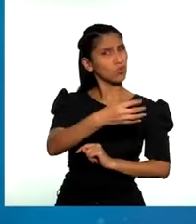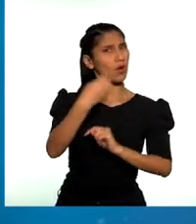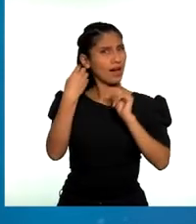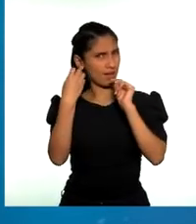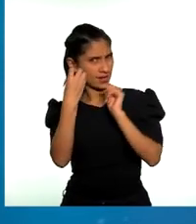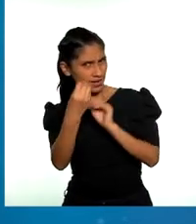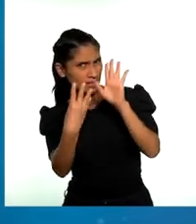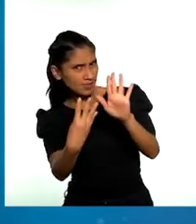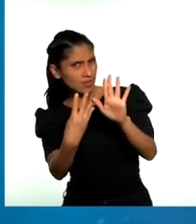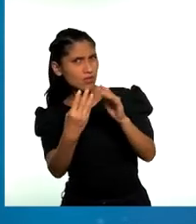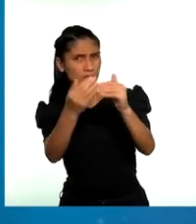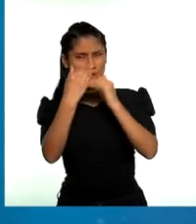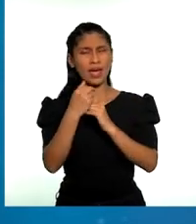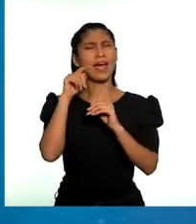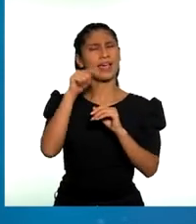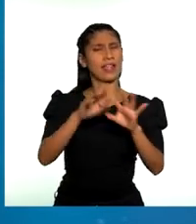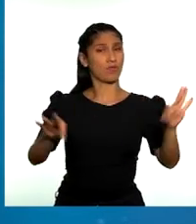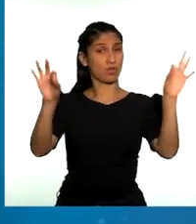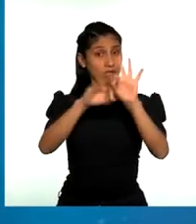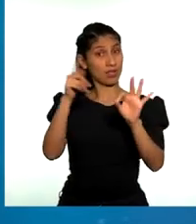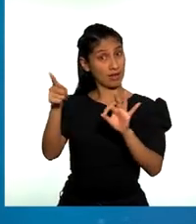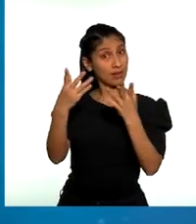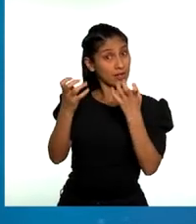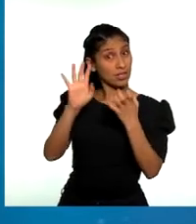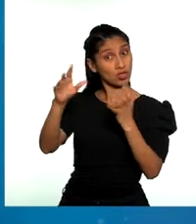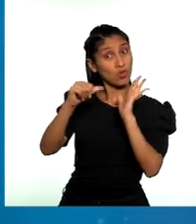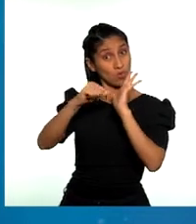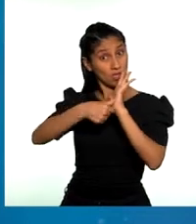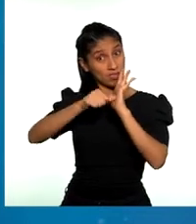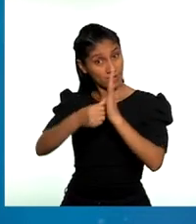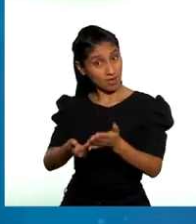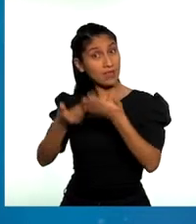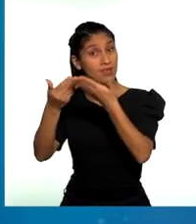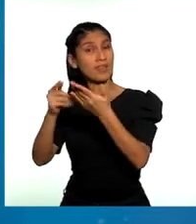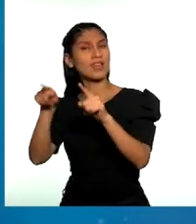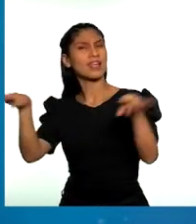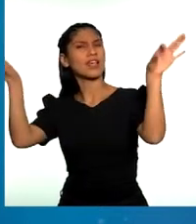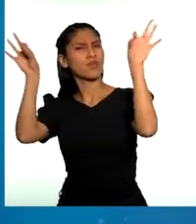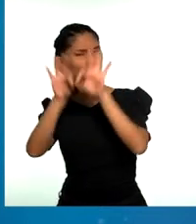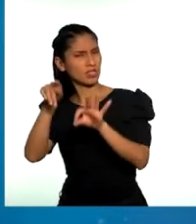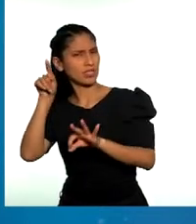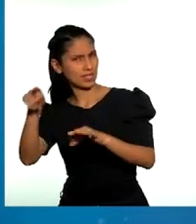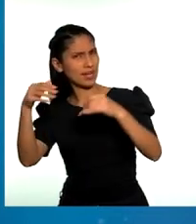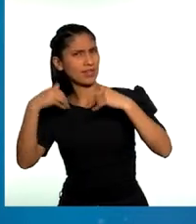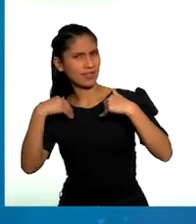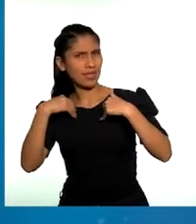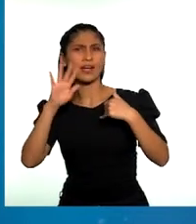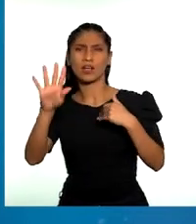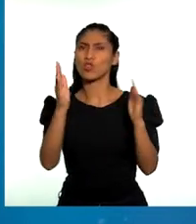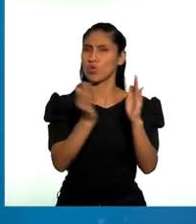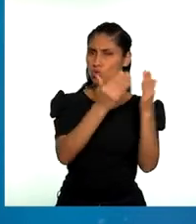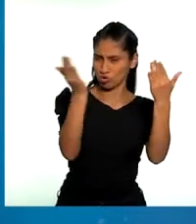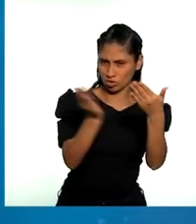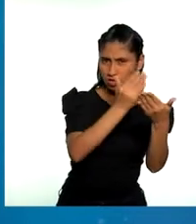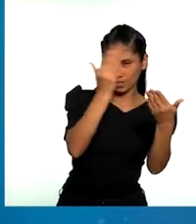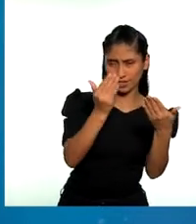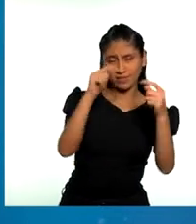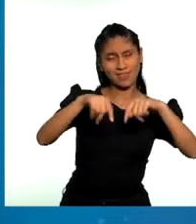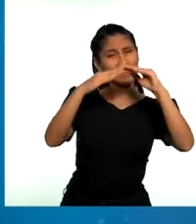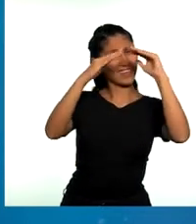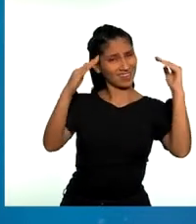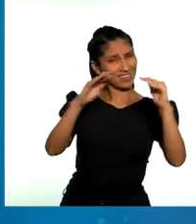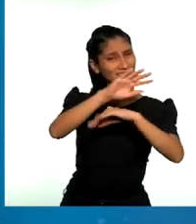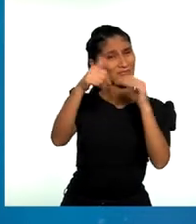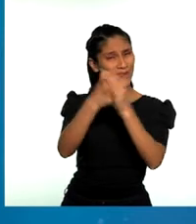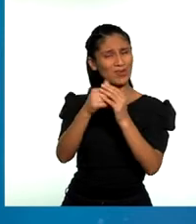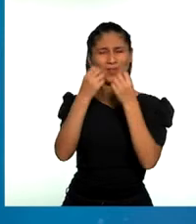escribir para poder tener un documento de identidad, y donde vivía, no había una escuela. En casa, estamos orgullosas